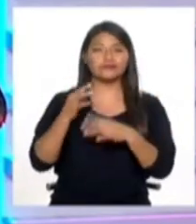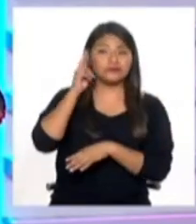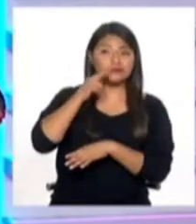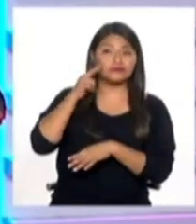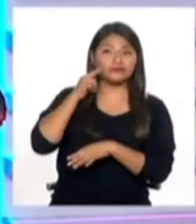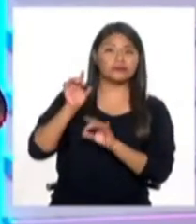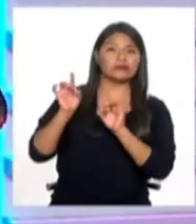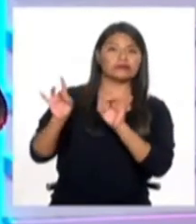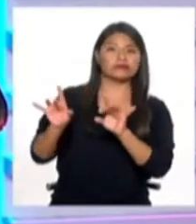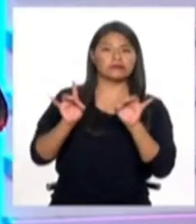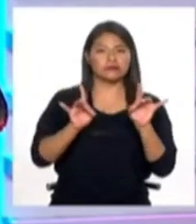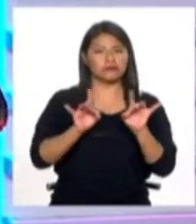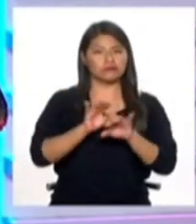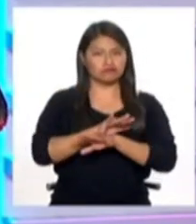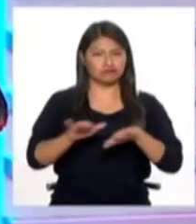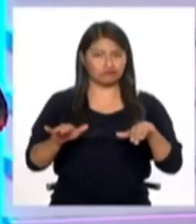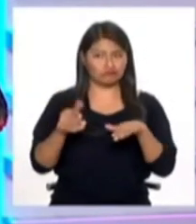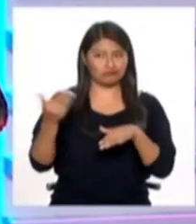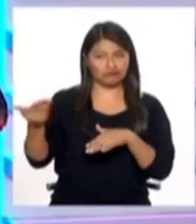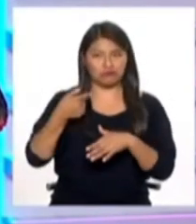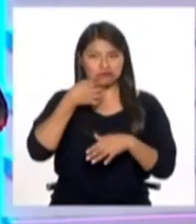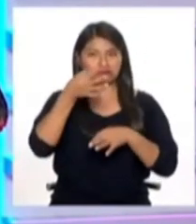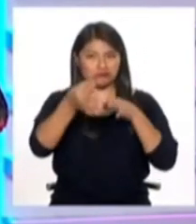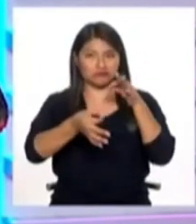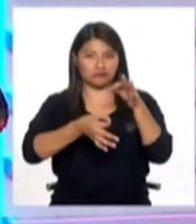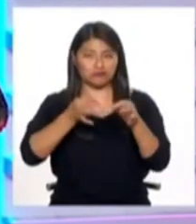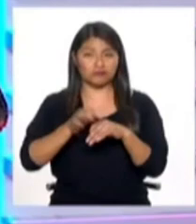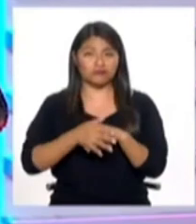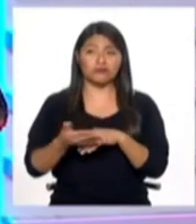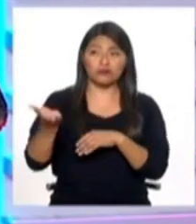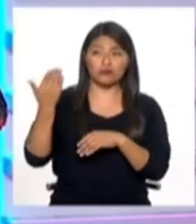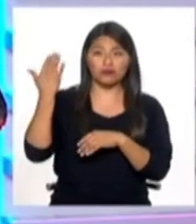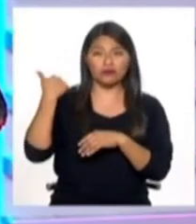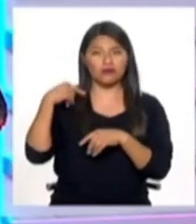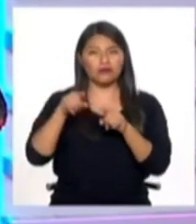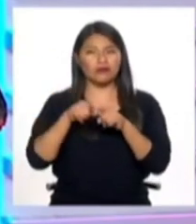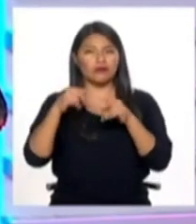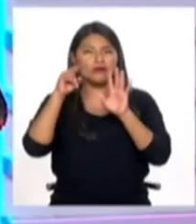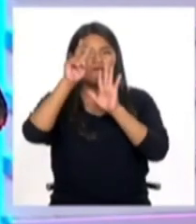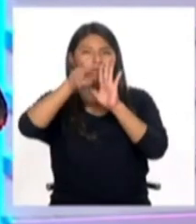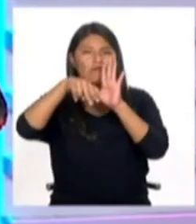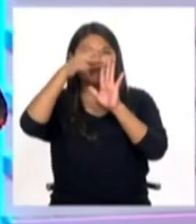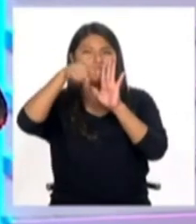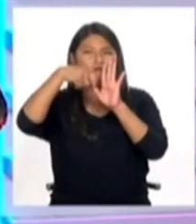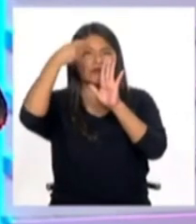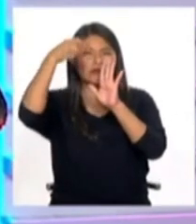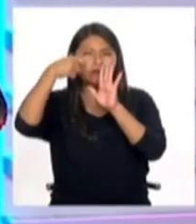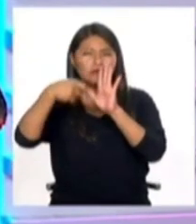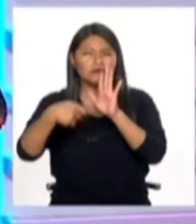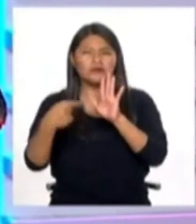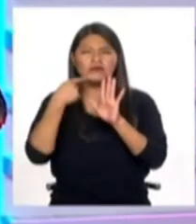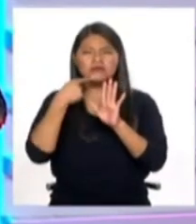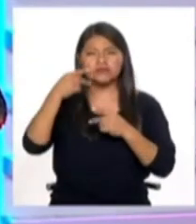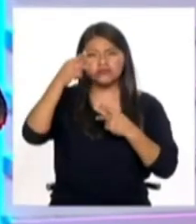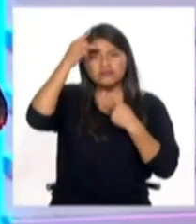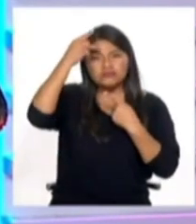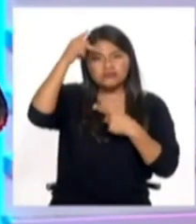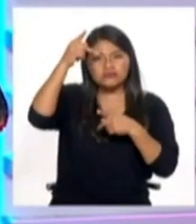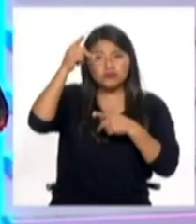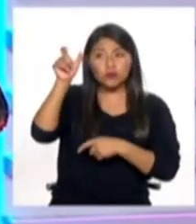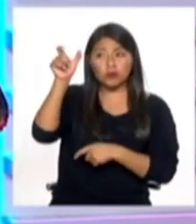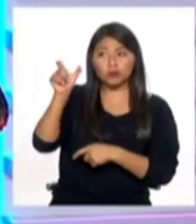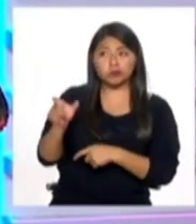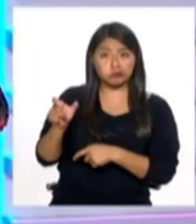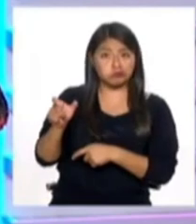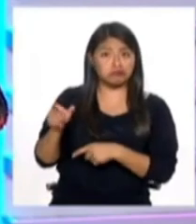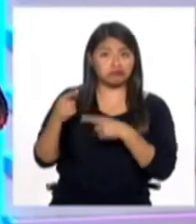Como hemos mencionado en el bloque anterior, se ha viralizado un video de un tiktoker, una de estas personas que se